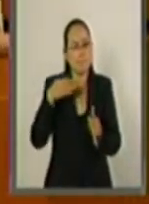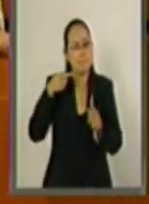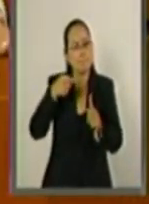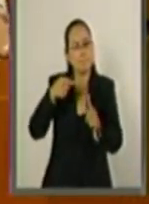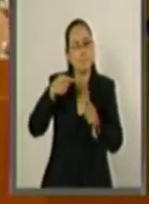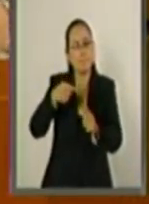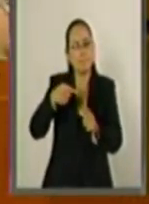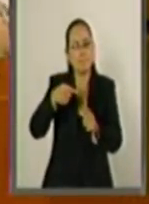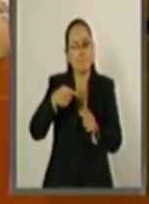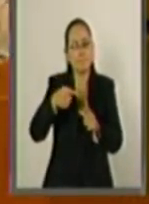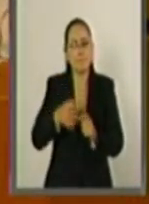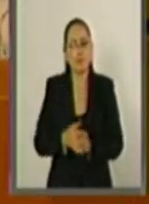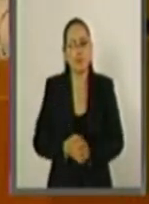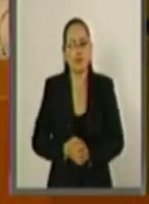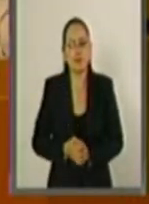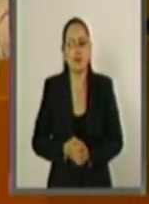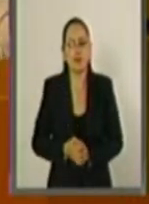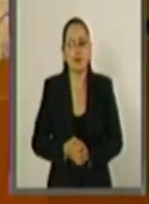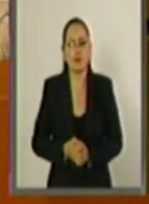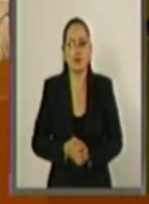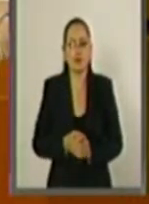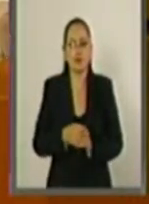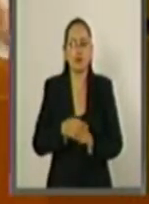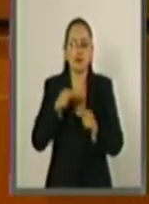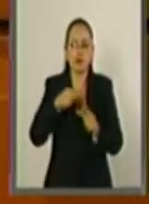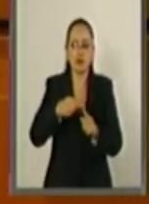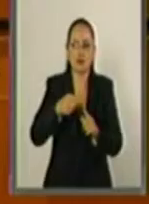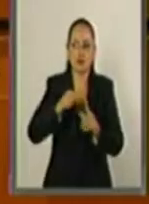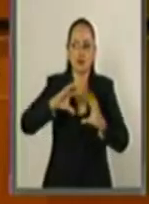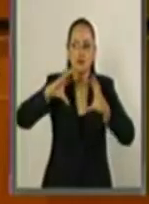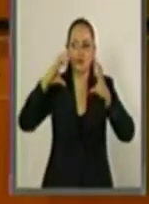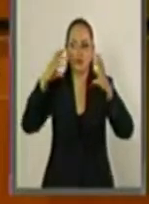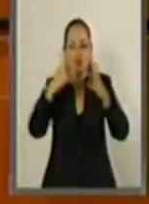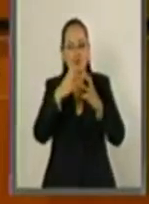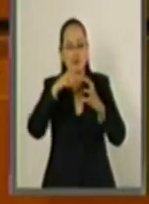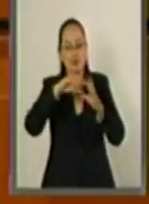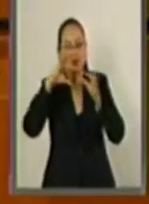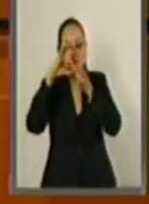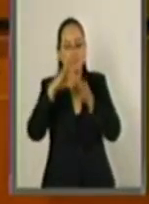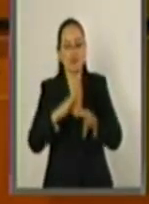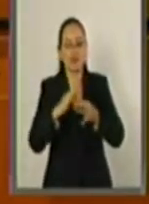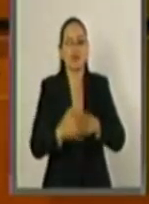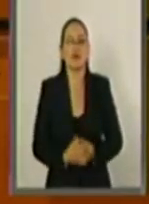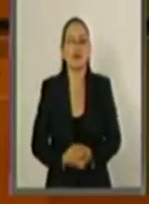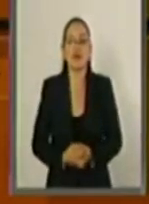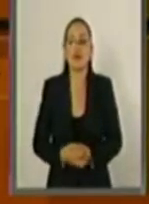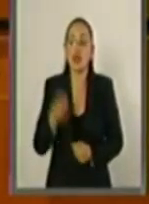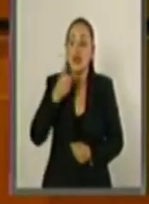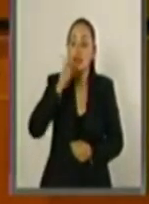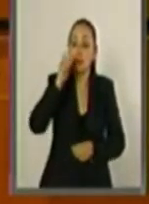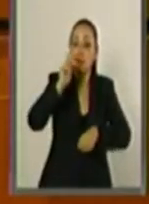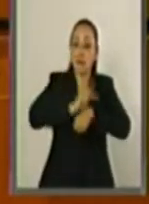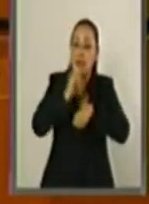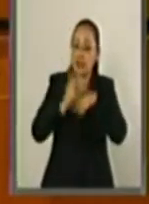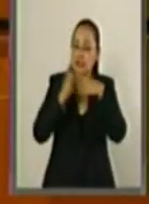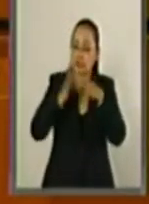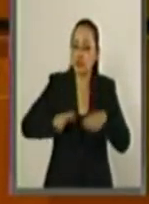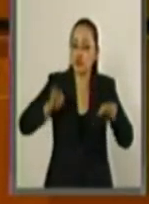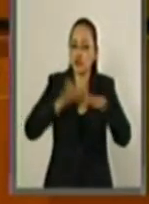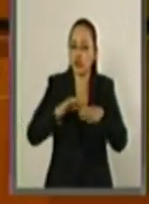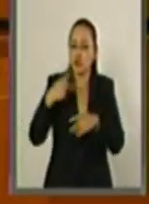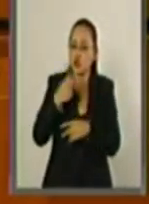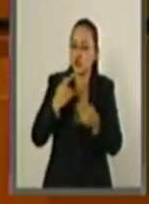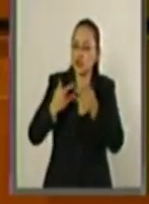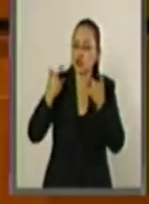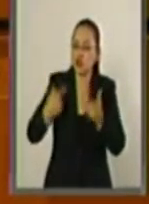consolidación en el contexto global, como un país clave cuya historia da cuenta de nuestra